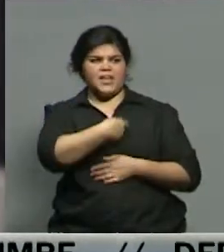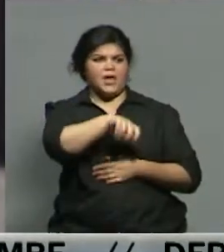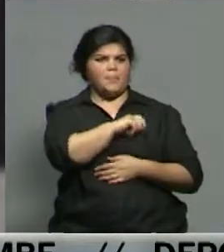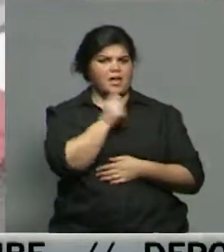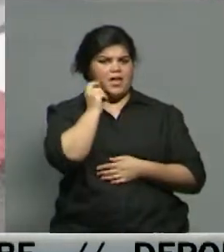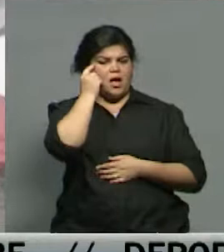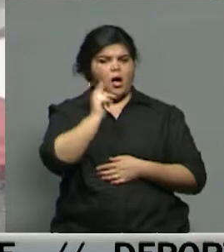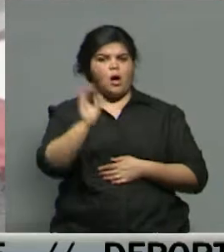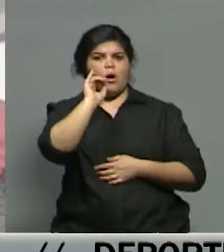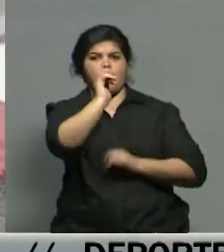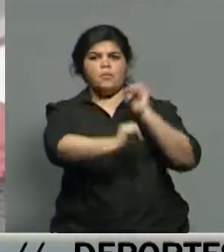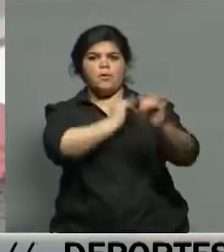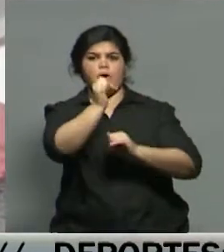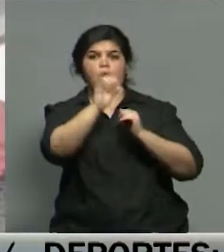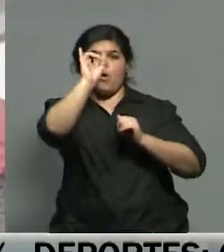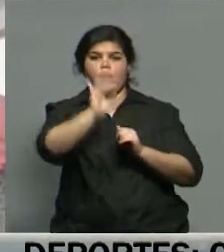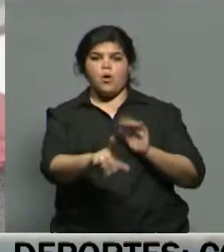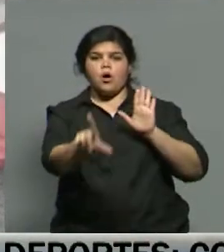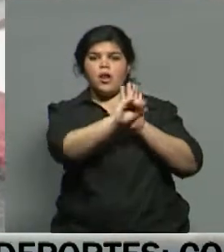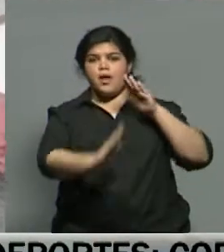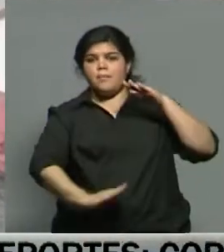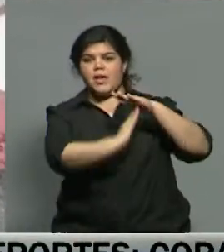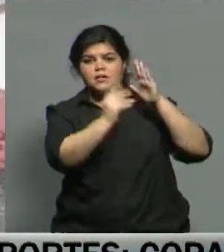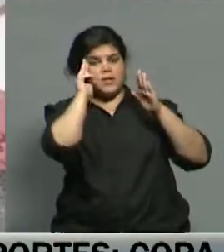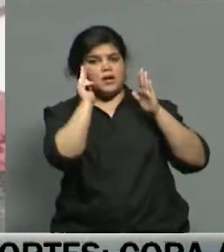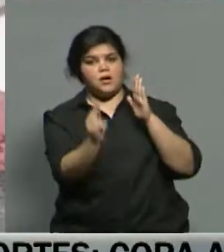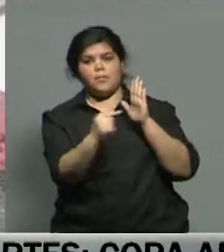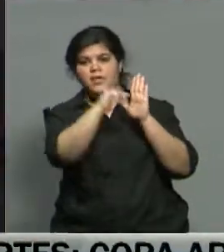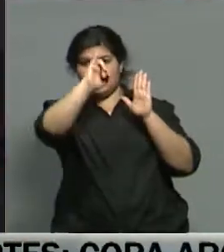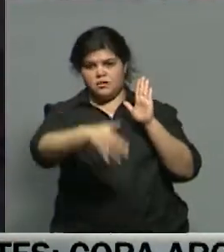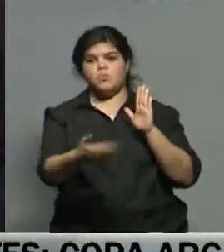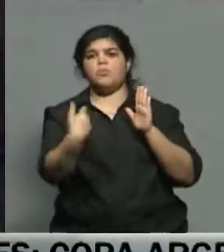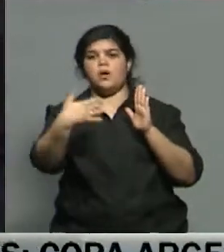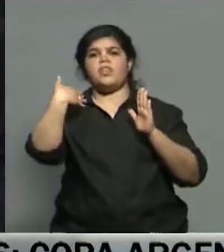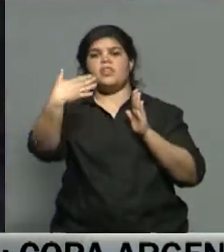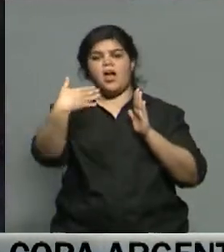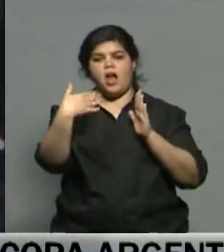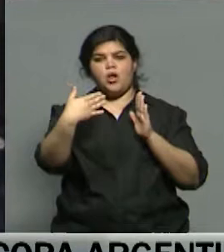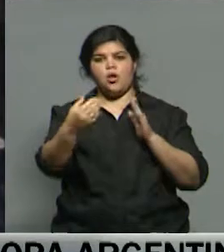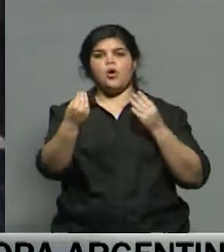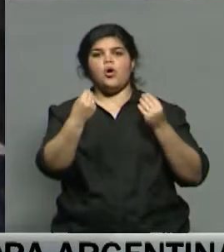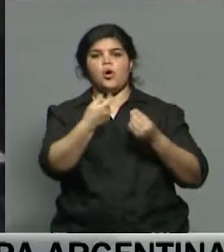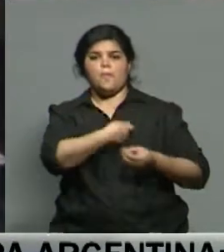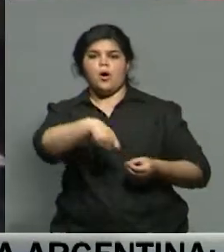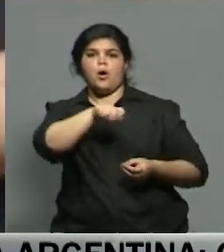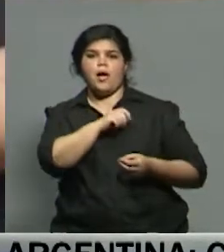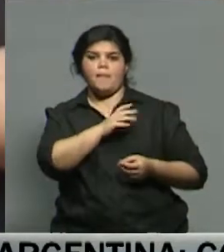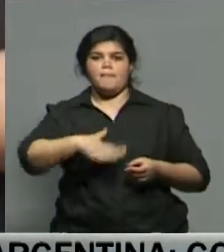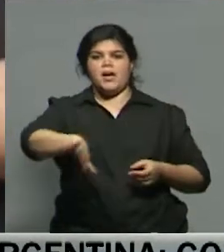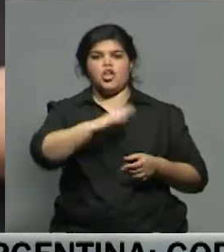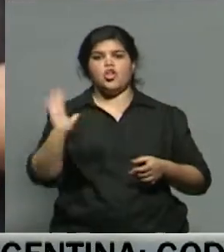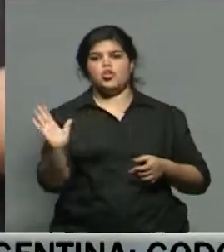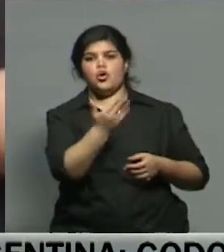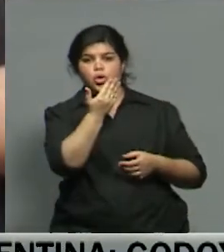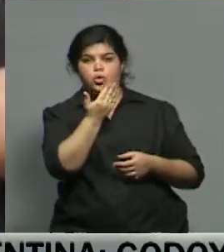posible en el marco de la Constitución Española que proclama que la soberanía nacional reside en el pueblo español en su conjunto.